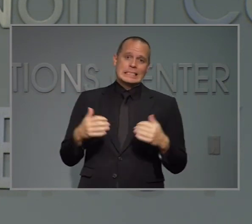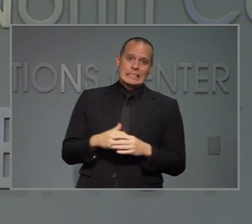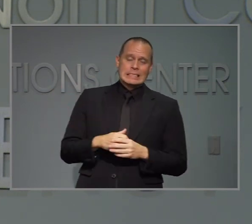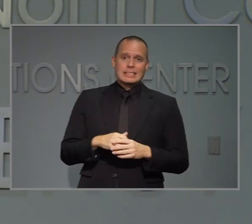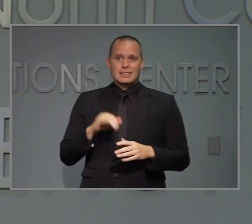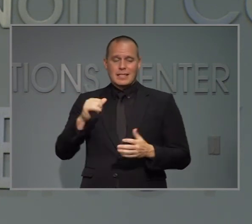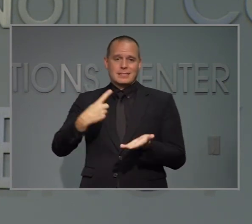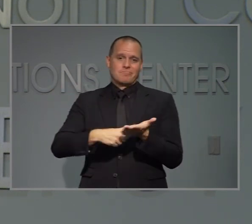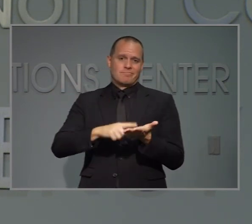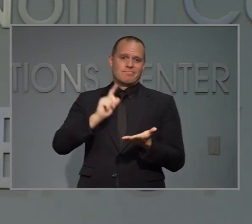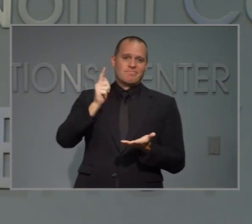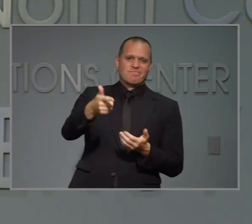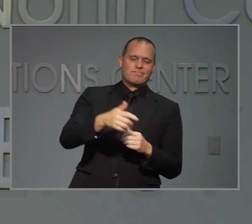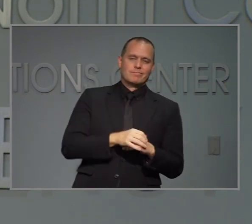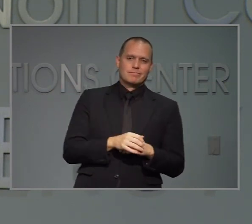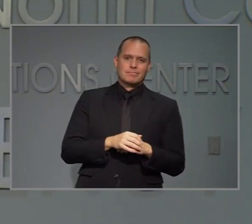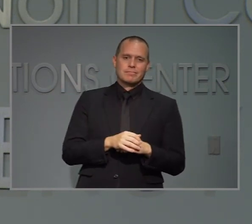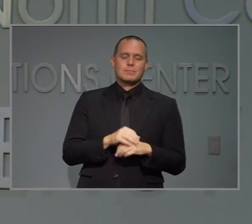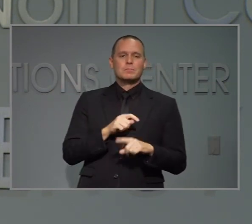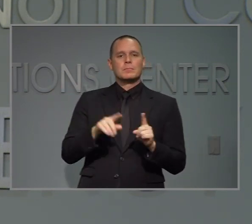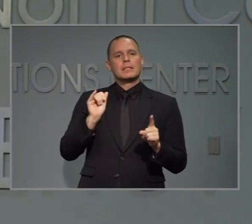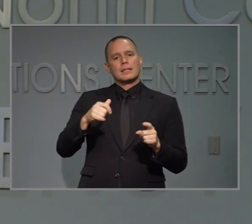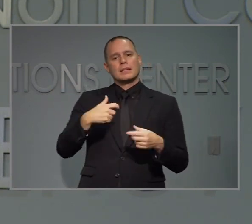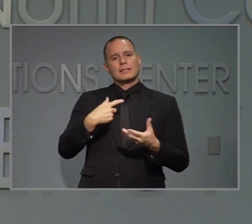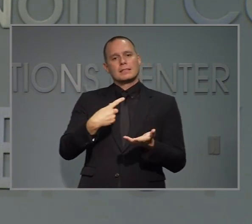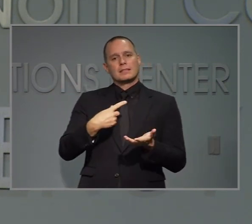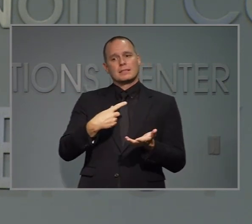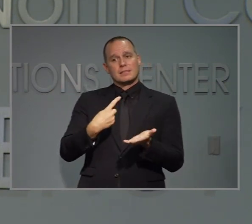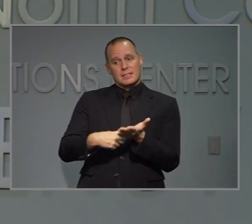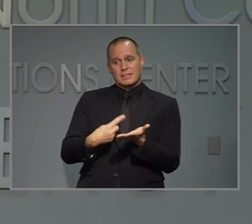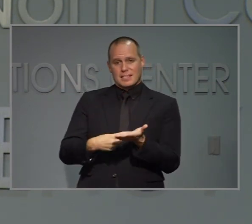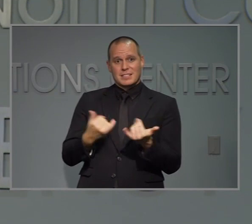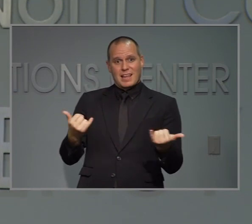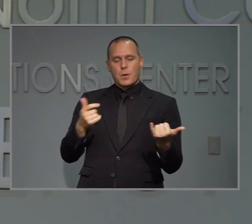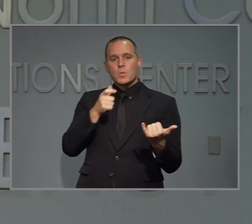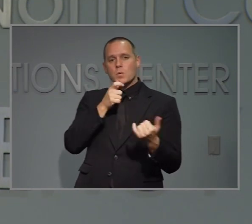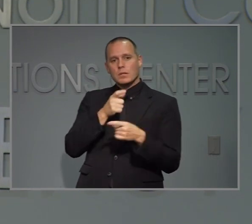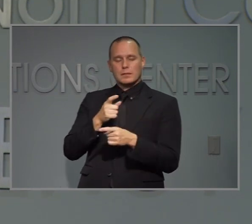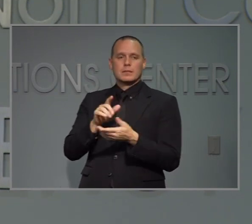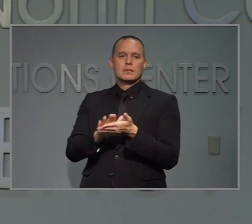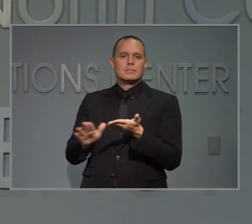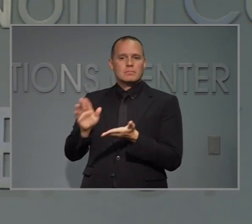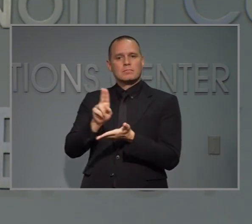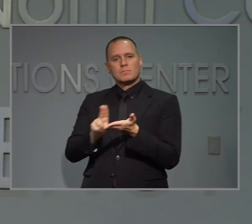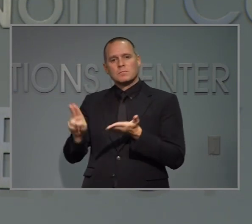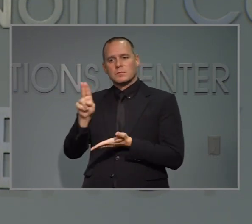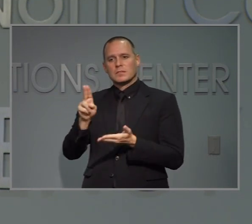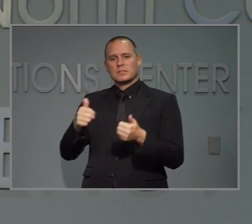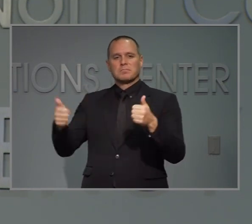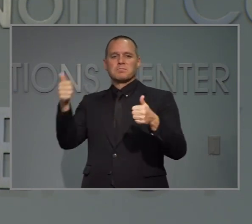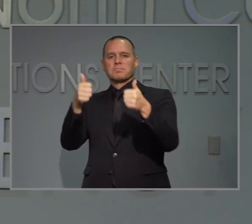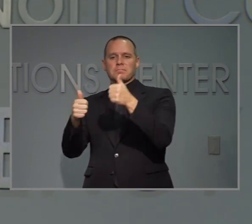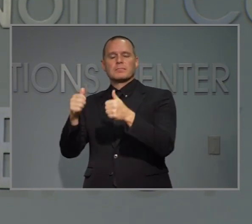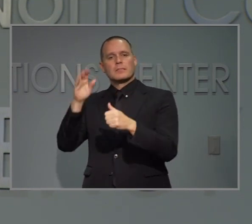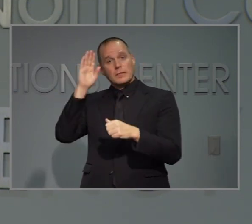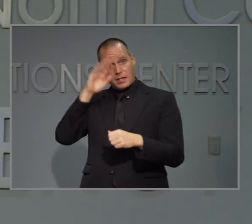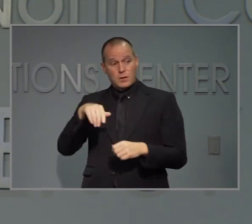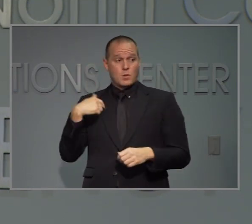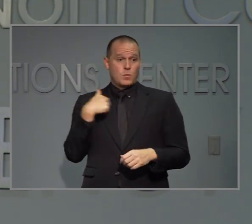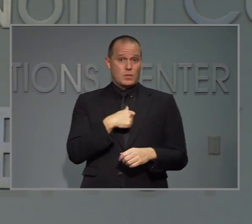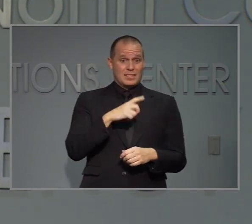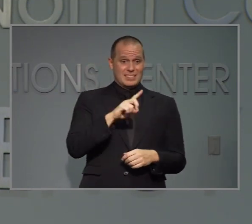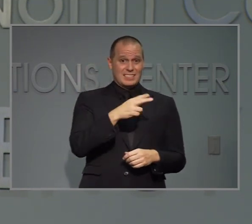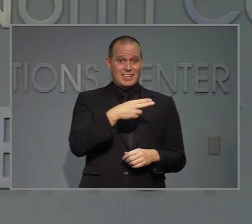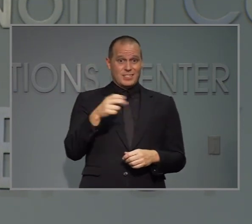posteriores. Estos son problemas graves las universidades están conversando al respecto yo sé que el